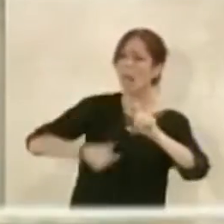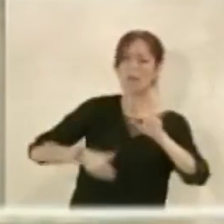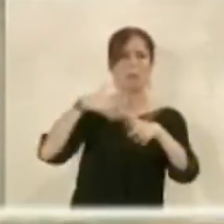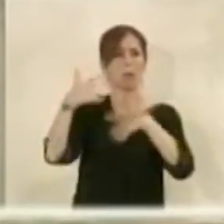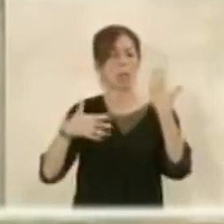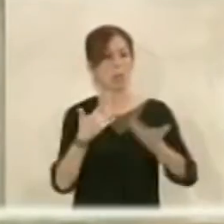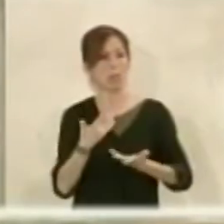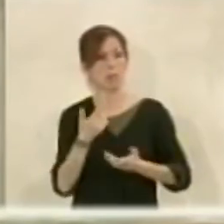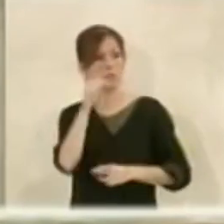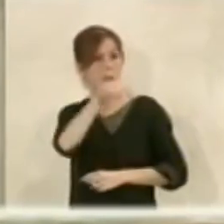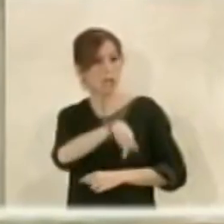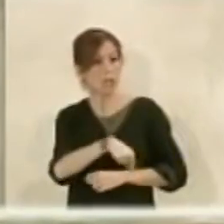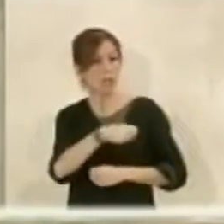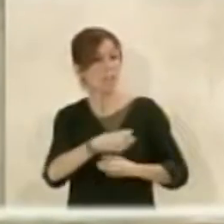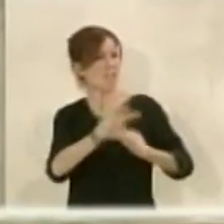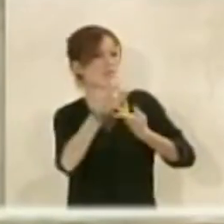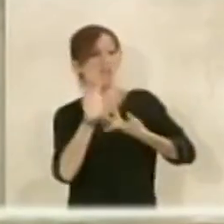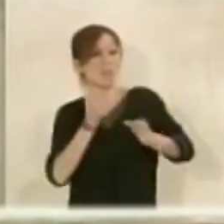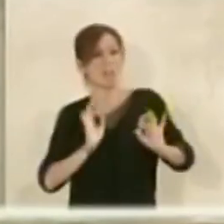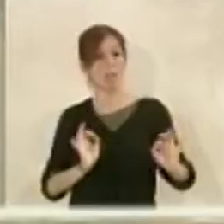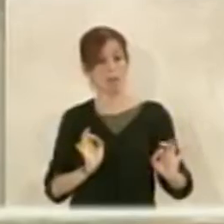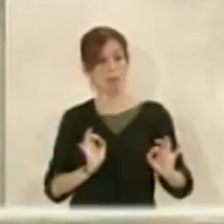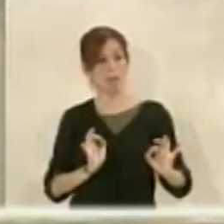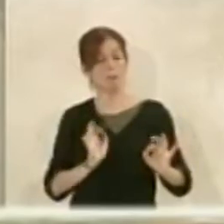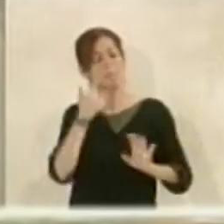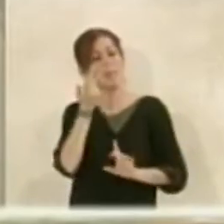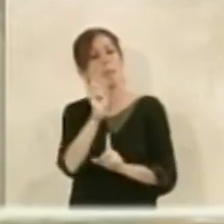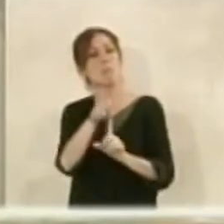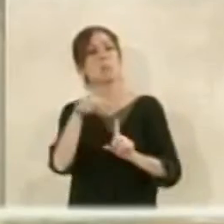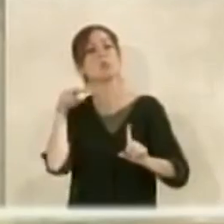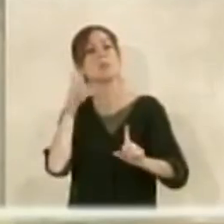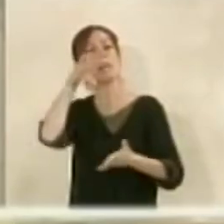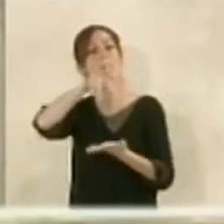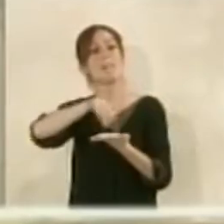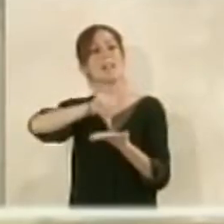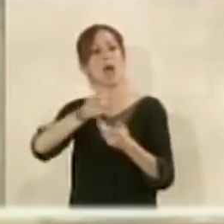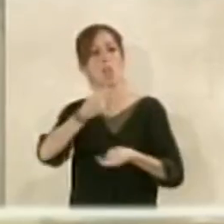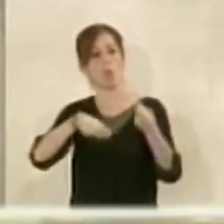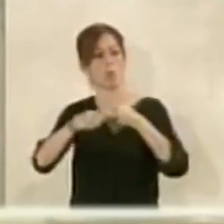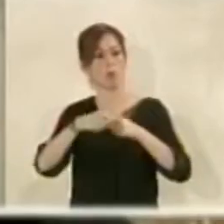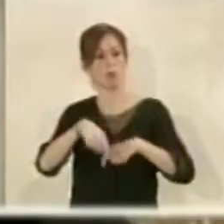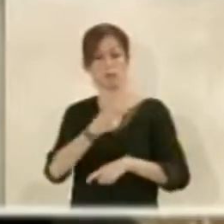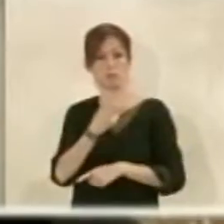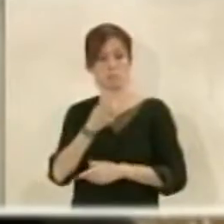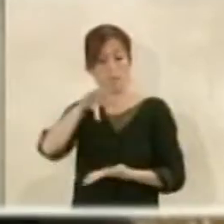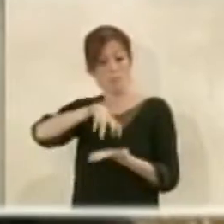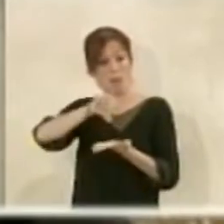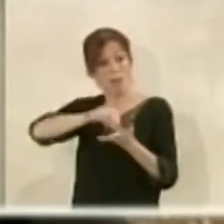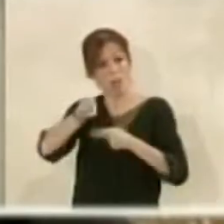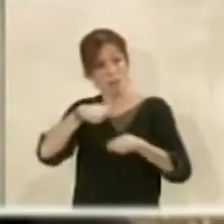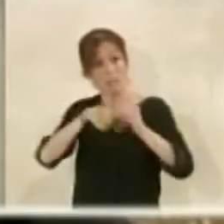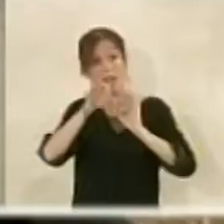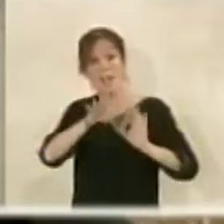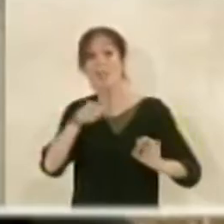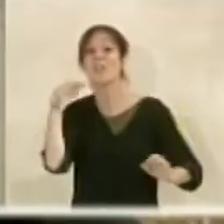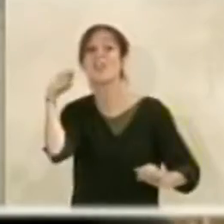cuánto y aquí sin embargo pues no se dice nada. Mire, desde el punto de vista del mercado eso se tenía que haber